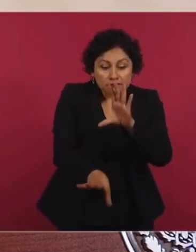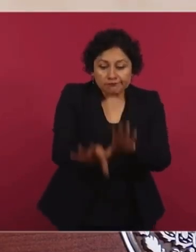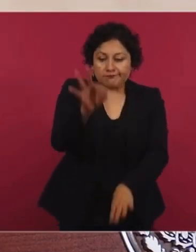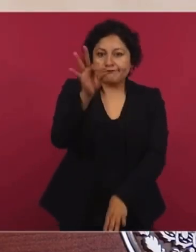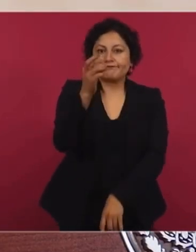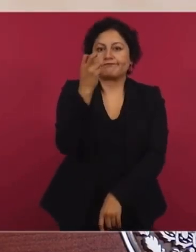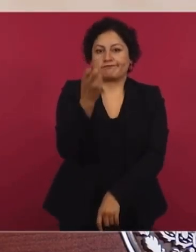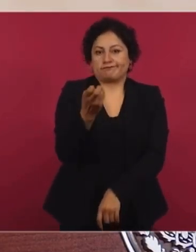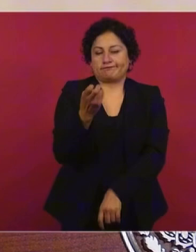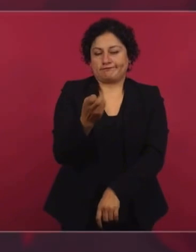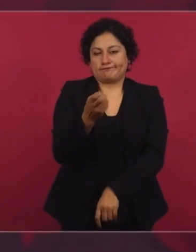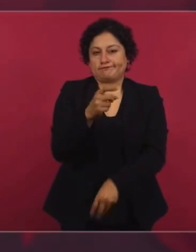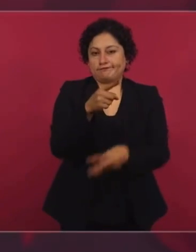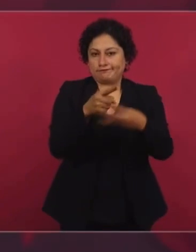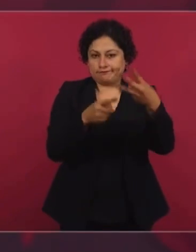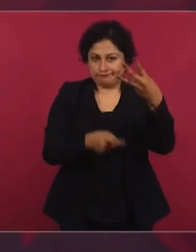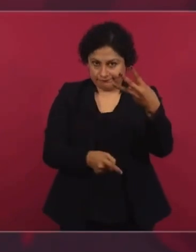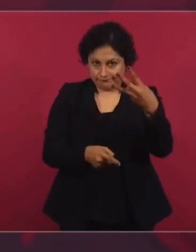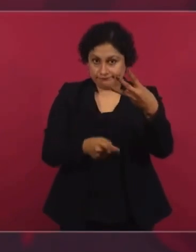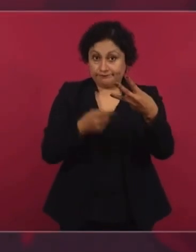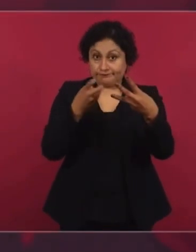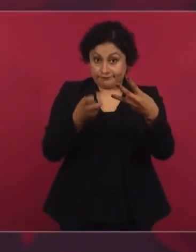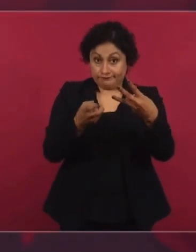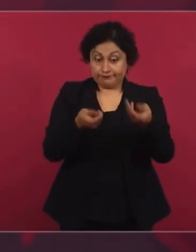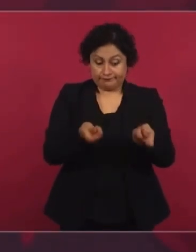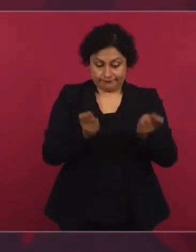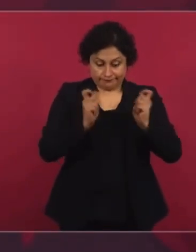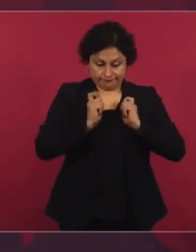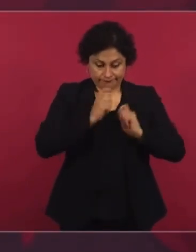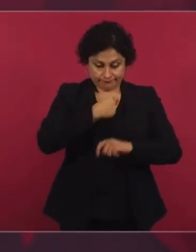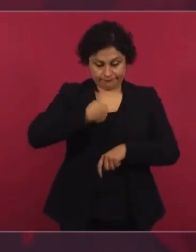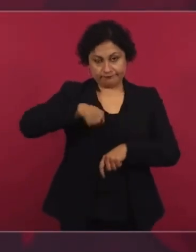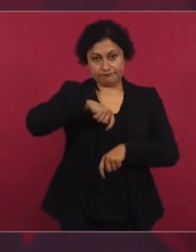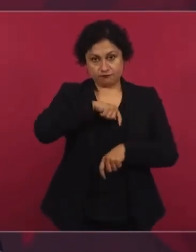Entonces, ahí vamos avanzando en la investigación.